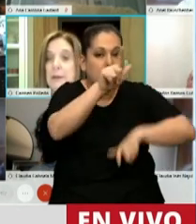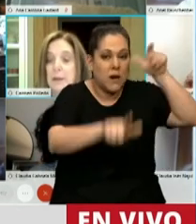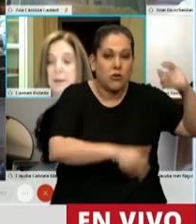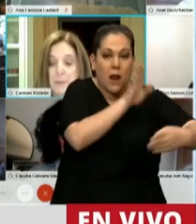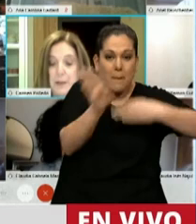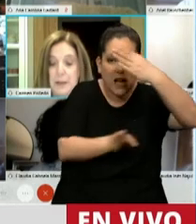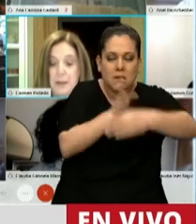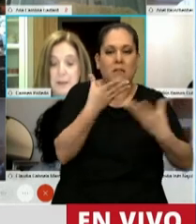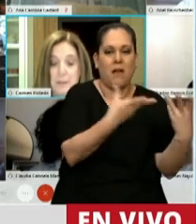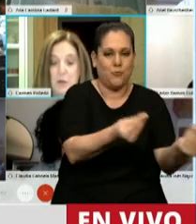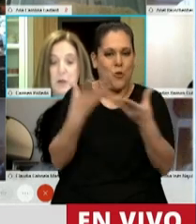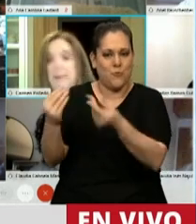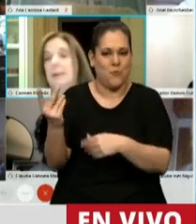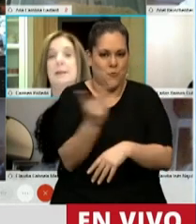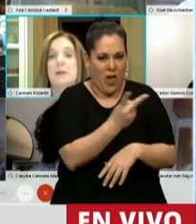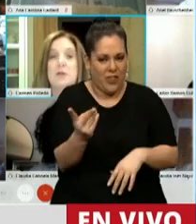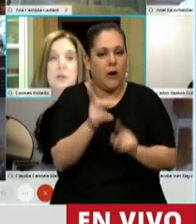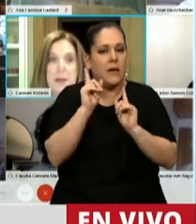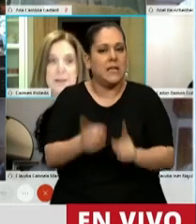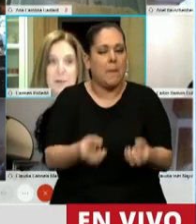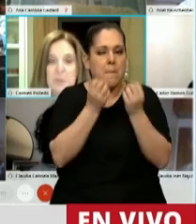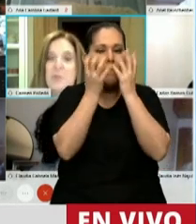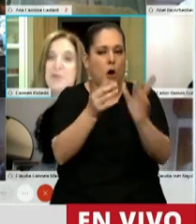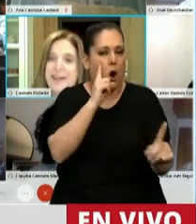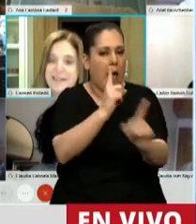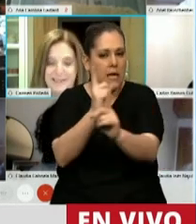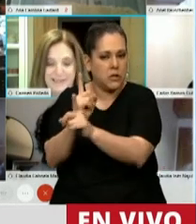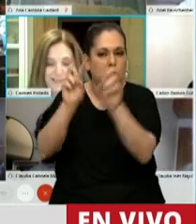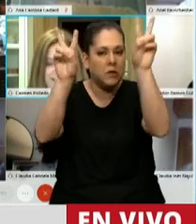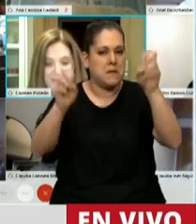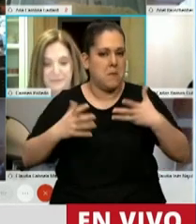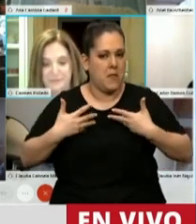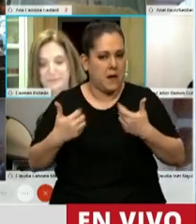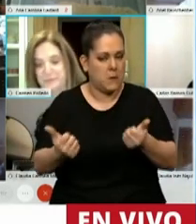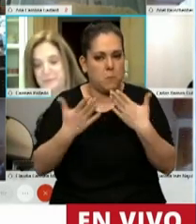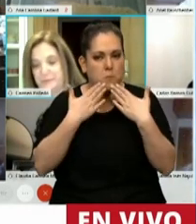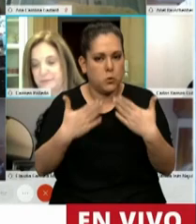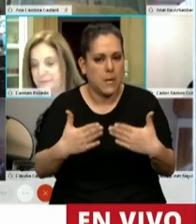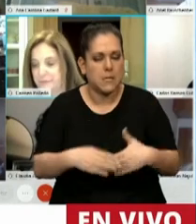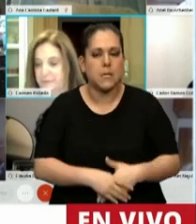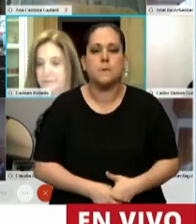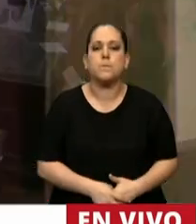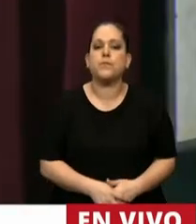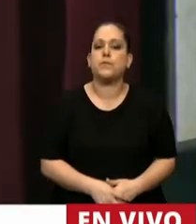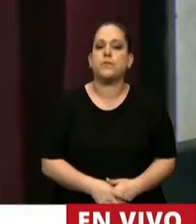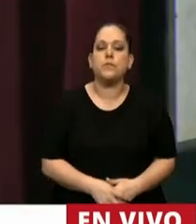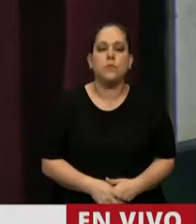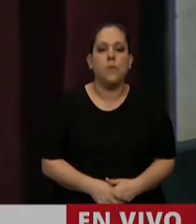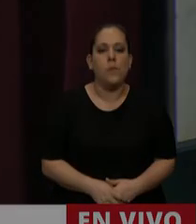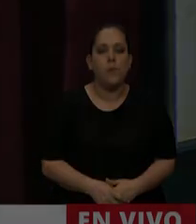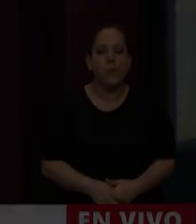importante en la mejora de la atención de la salud. Muchas gracias. Gracias,